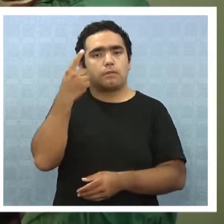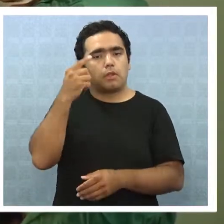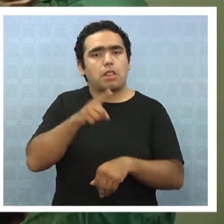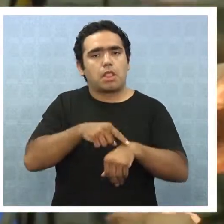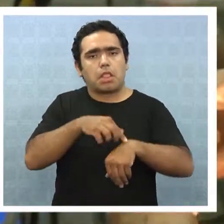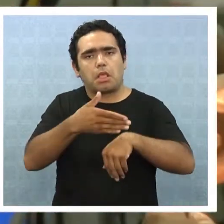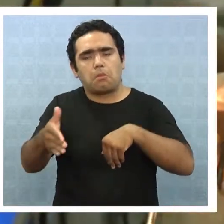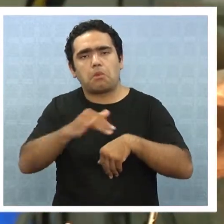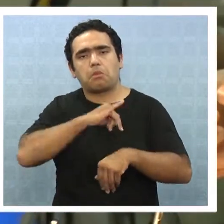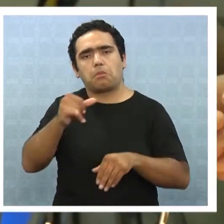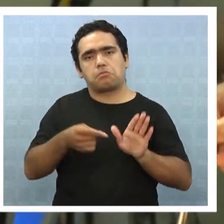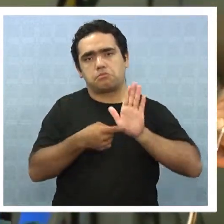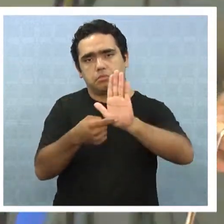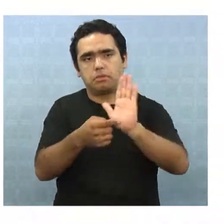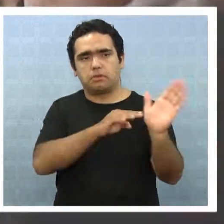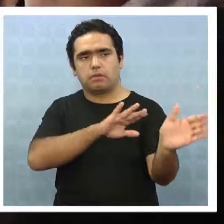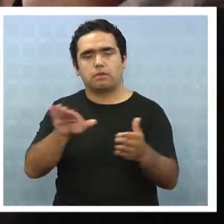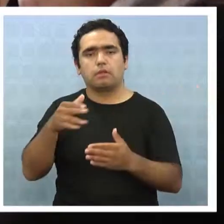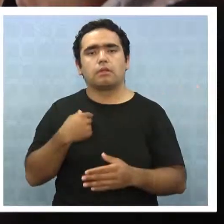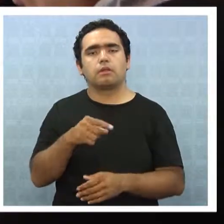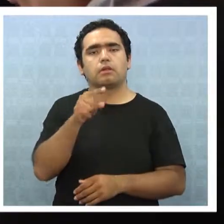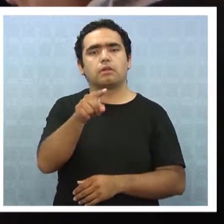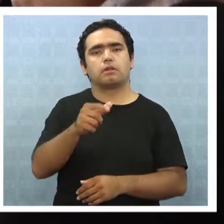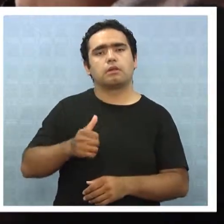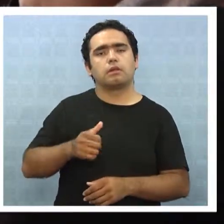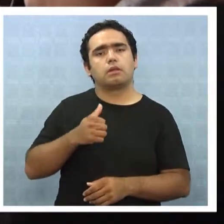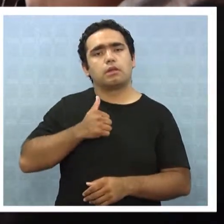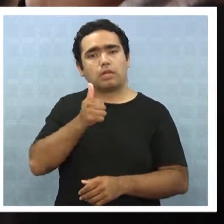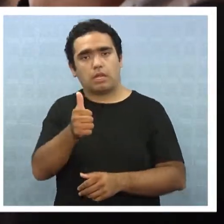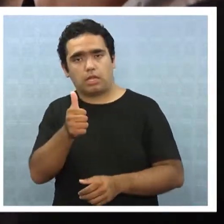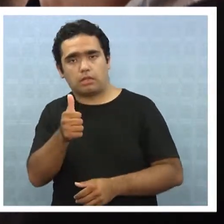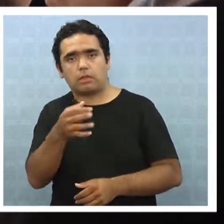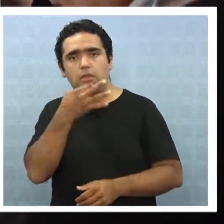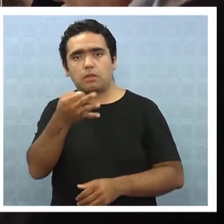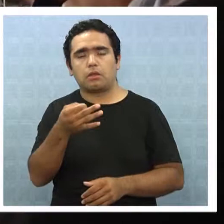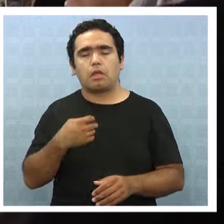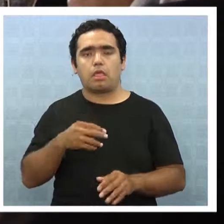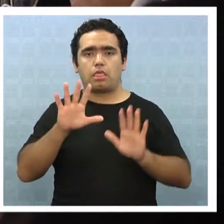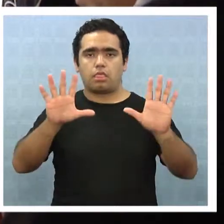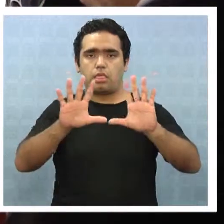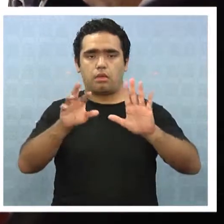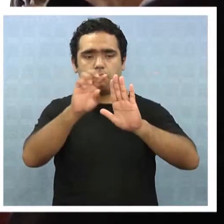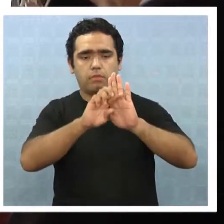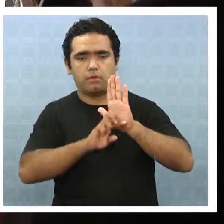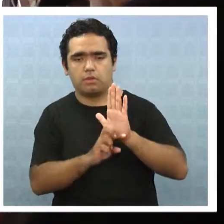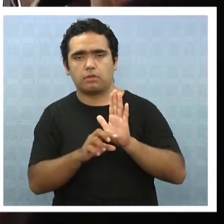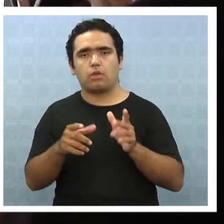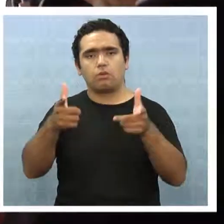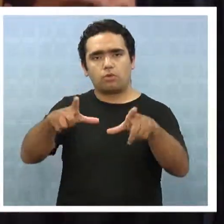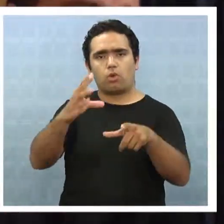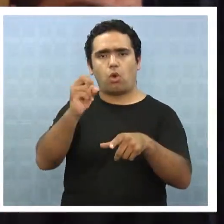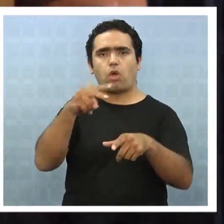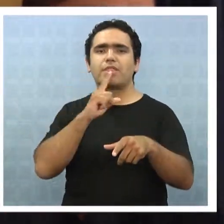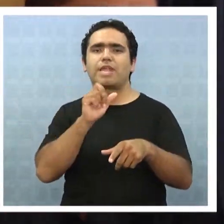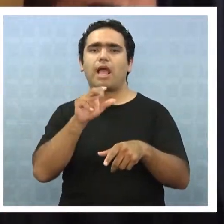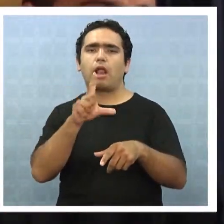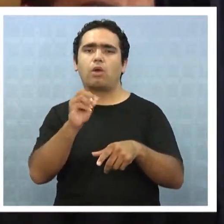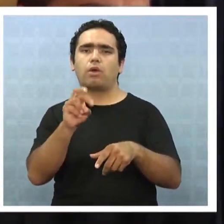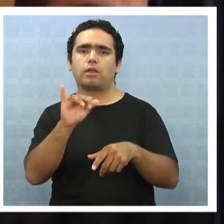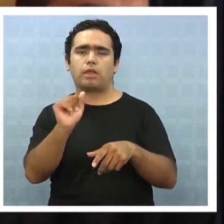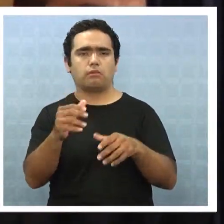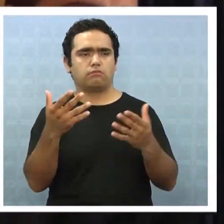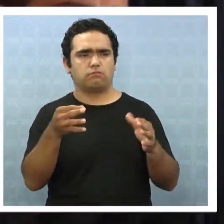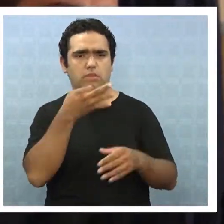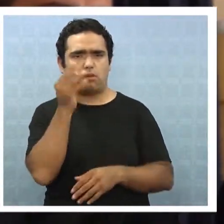su tiempo y en un momento va a salir a la luz. El dirigente dijo que alrededor de 10 proyectos han sido objetados por Contraloría y planteó